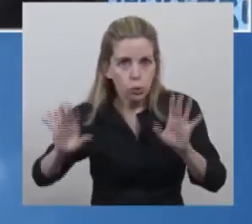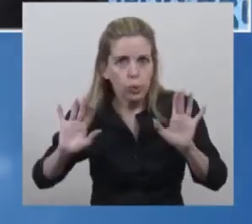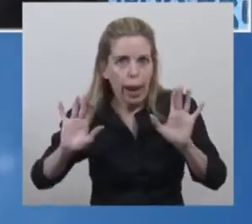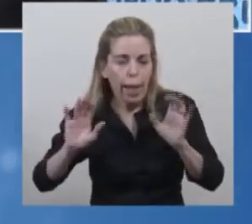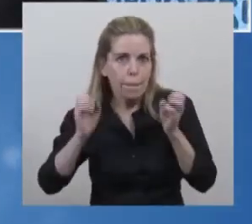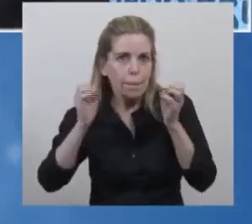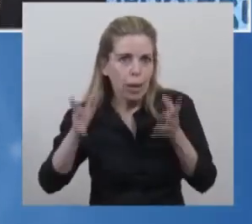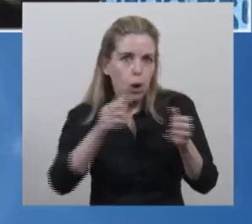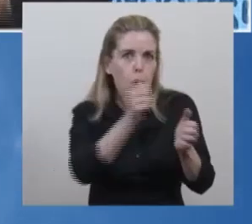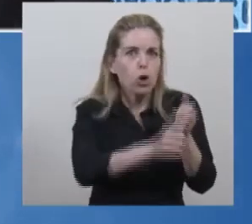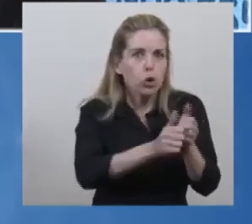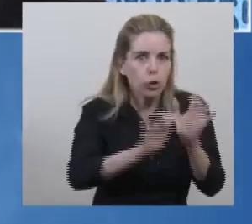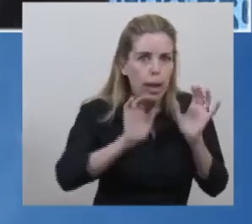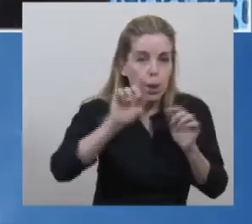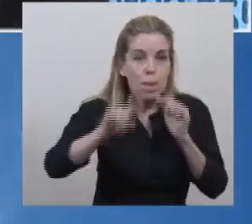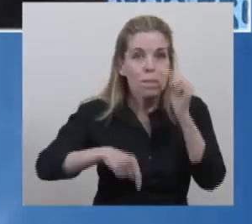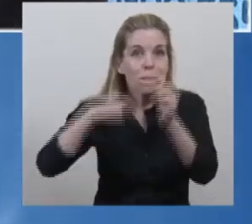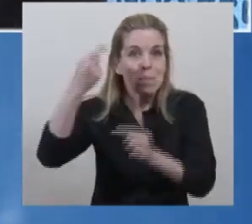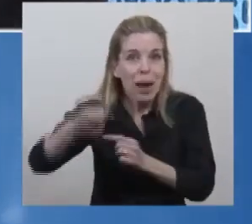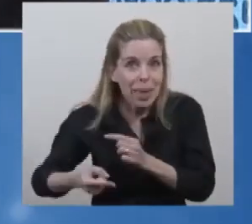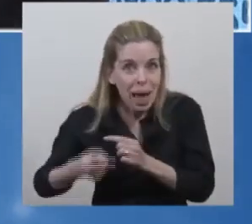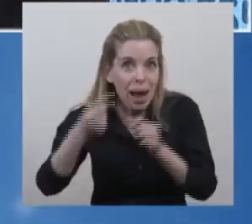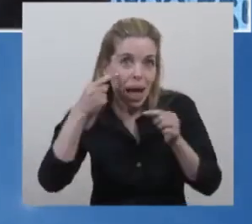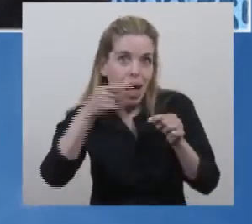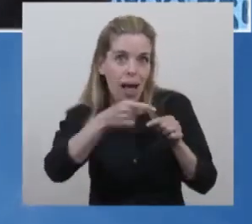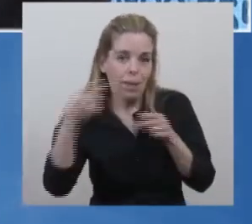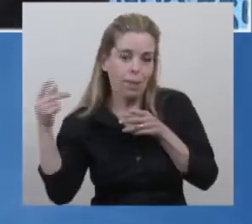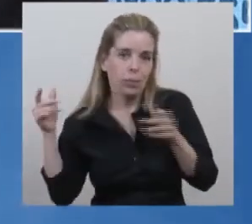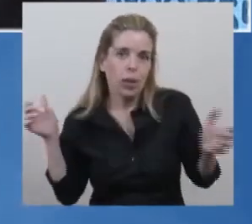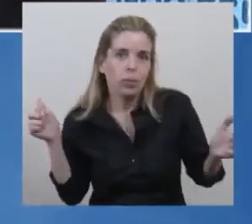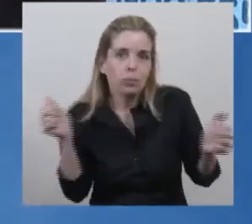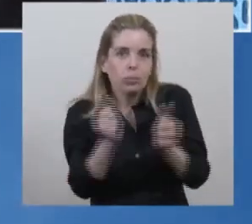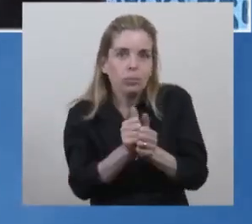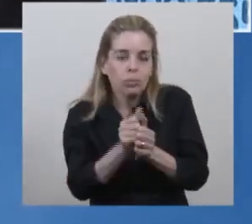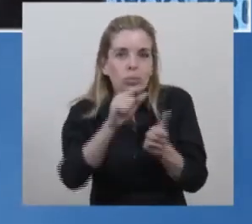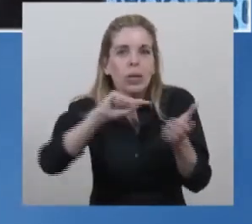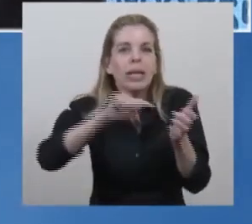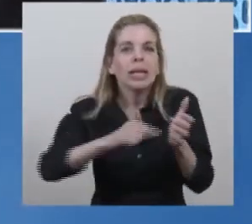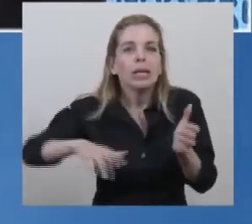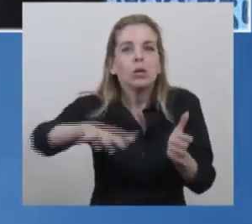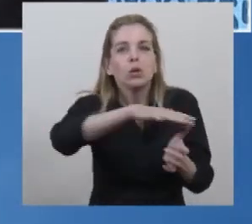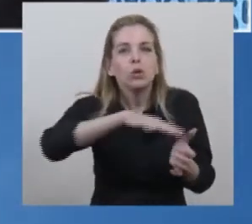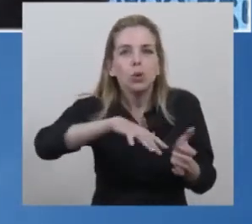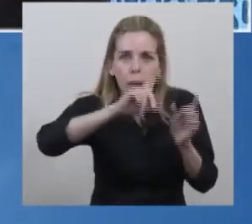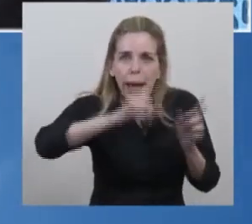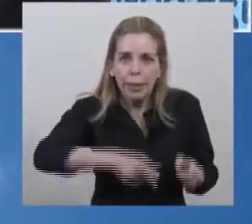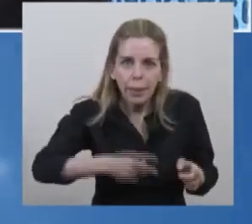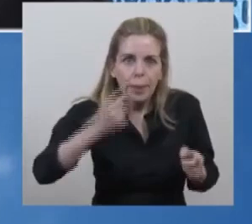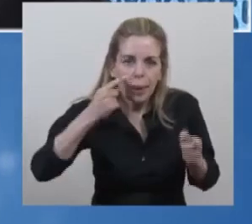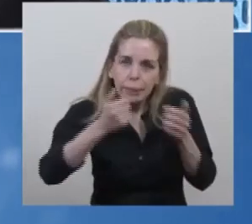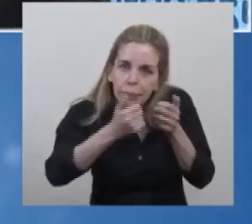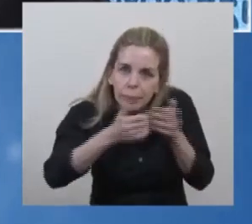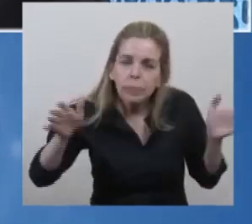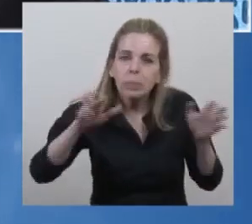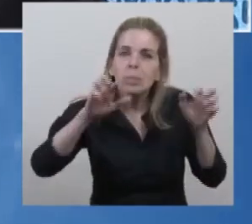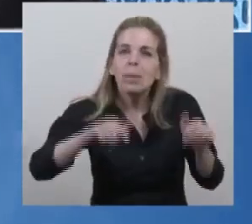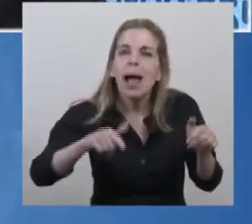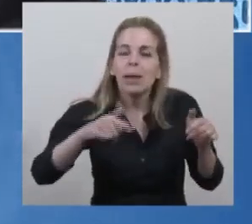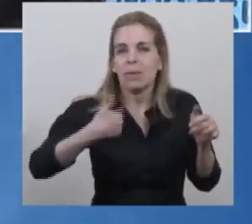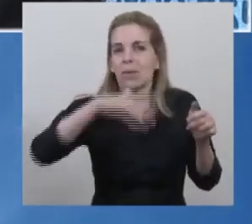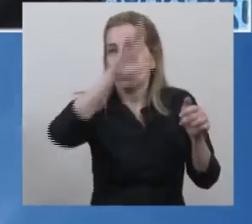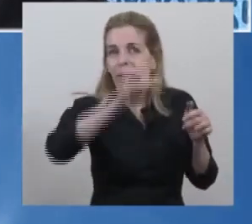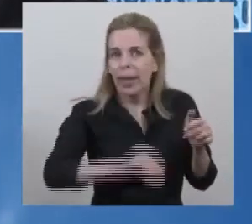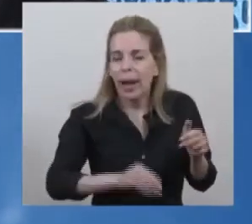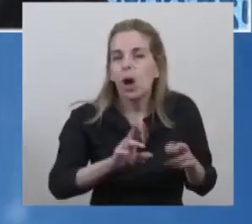Rosario. Mañana nos va a tener juntos allí en la ciudad poniendo en marcha este plan federal que esperamos